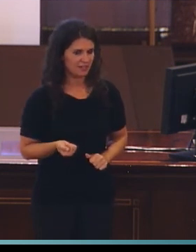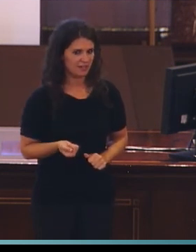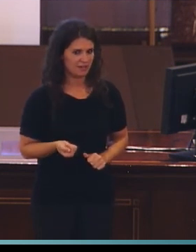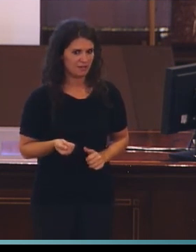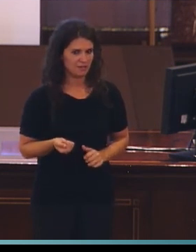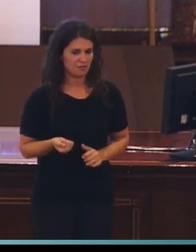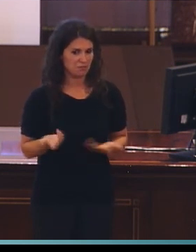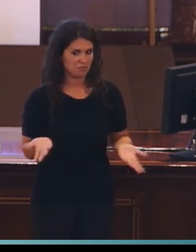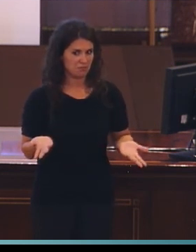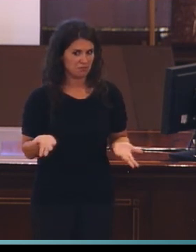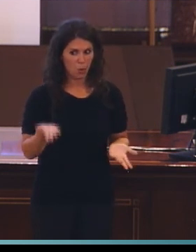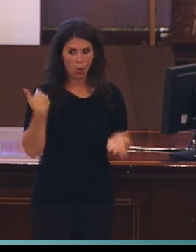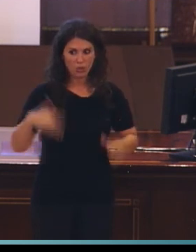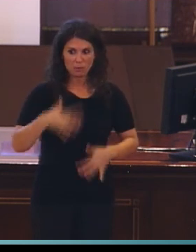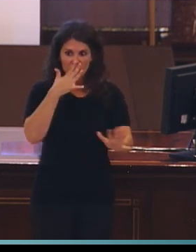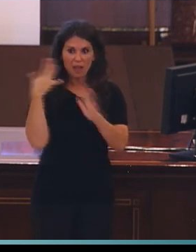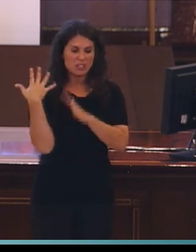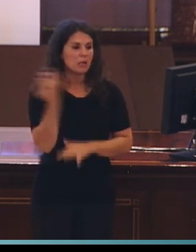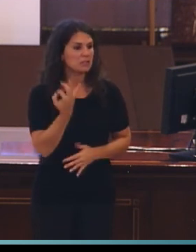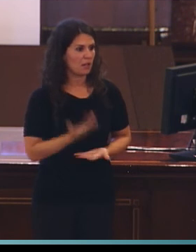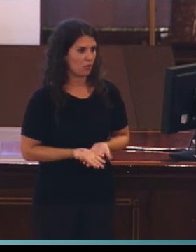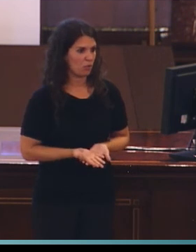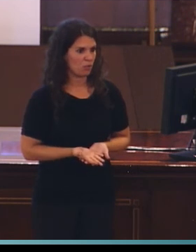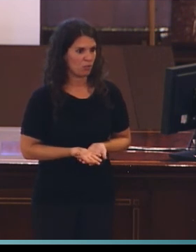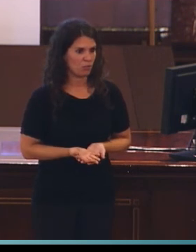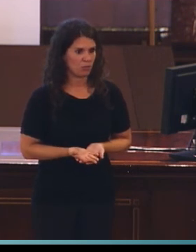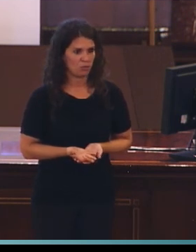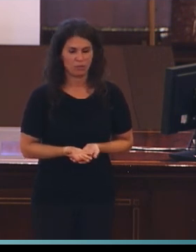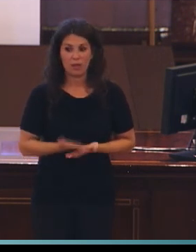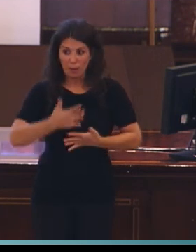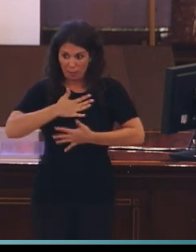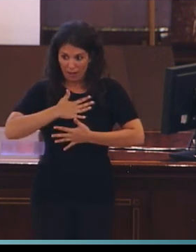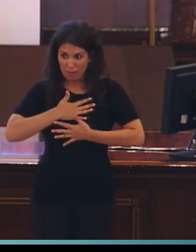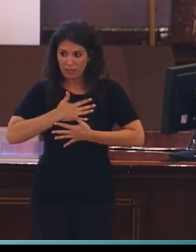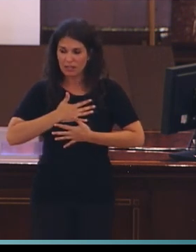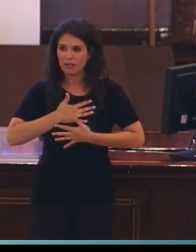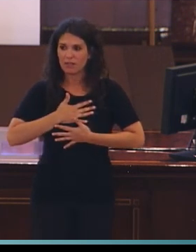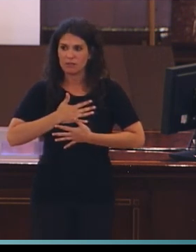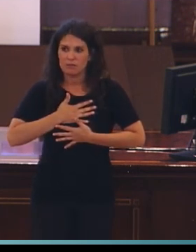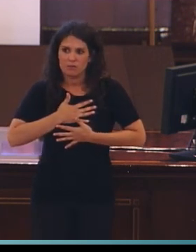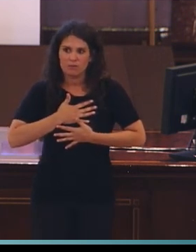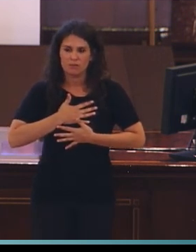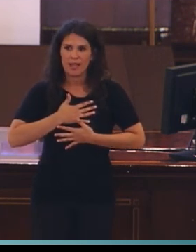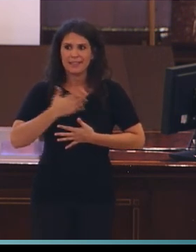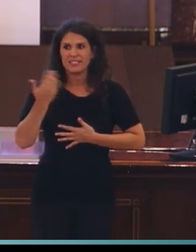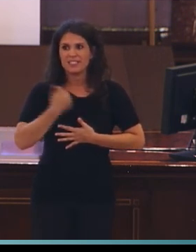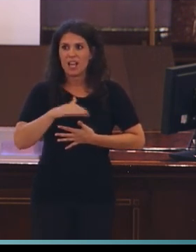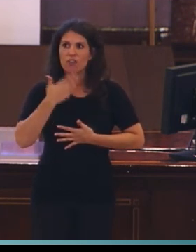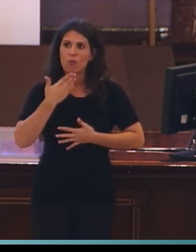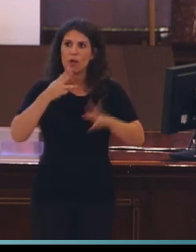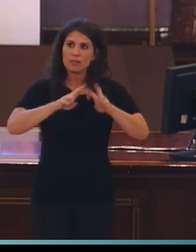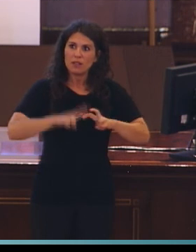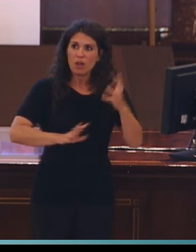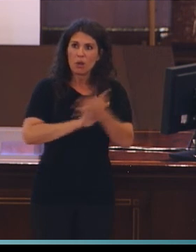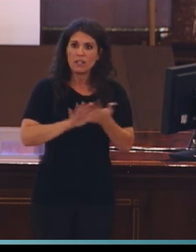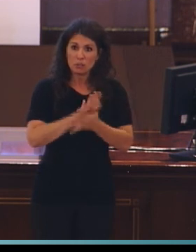antes de esta década? Pues, estábamos en el inicio de lo que para Newport y Zupala era la tercera etapa de la investigación de